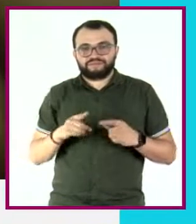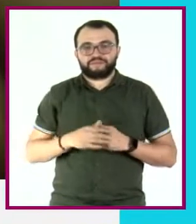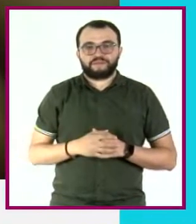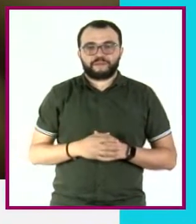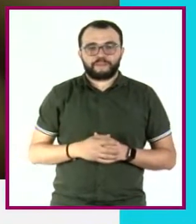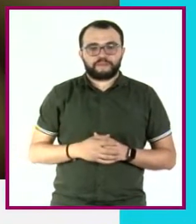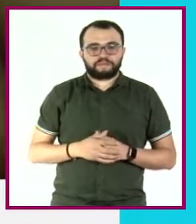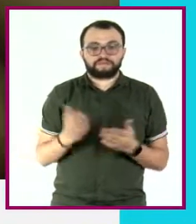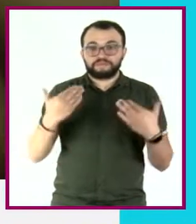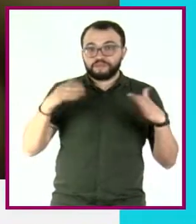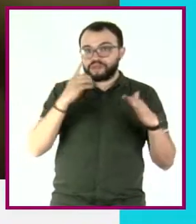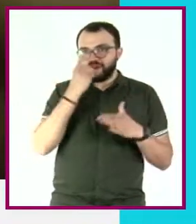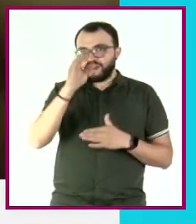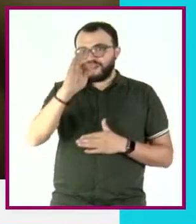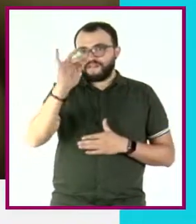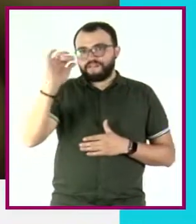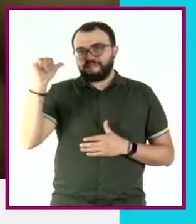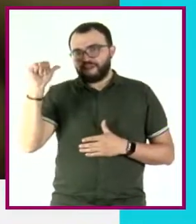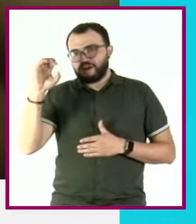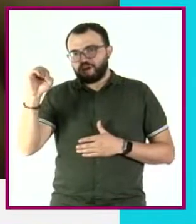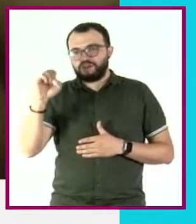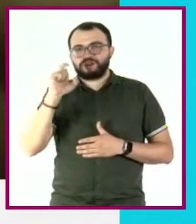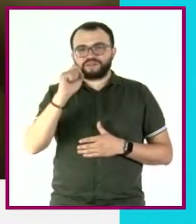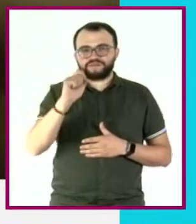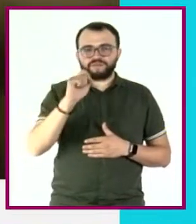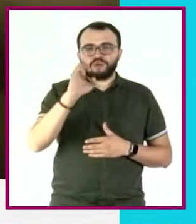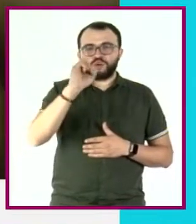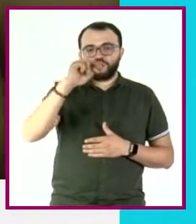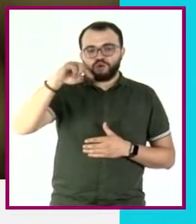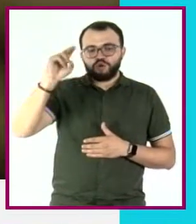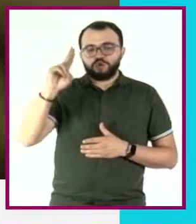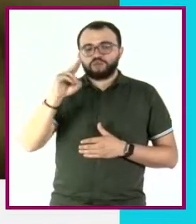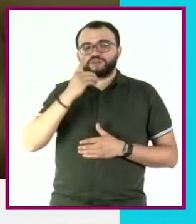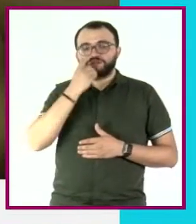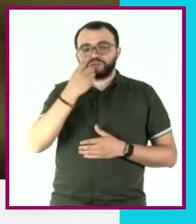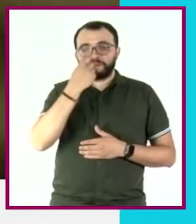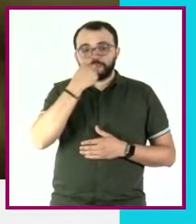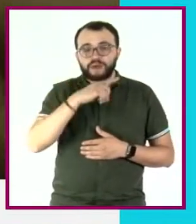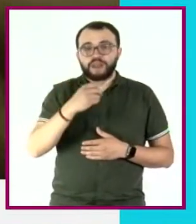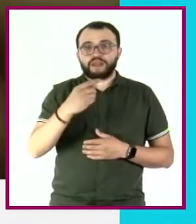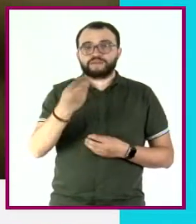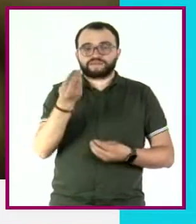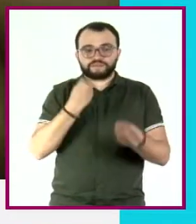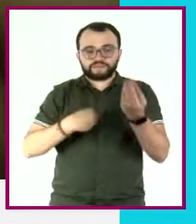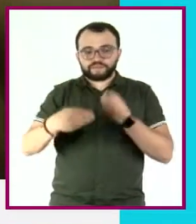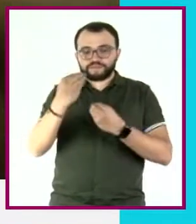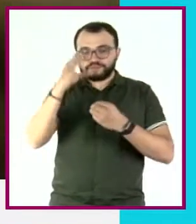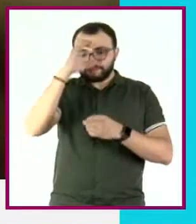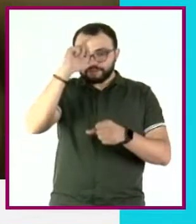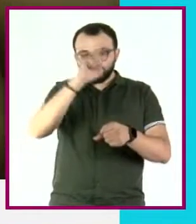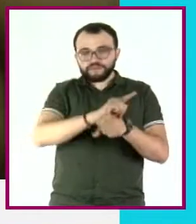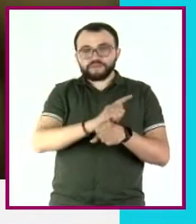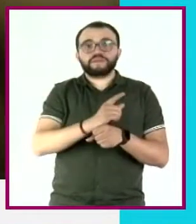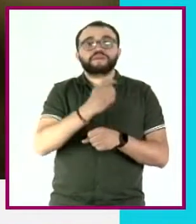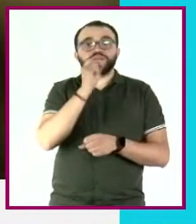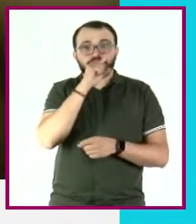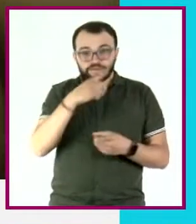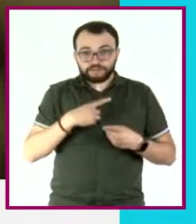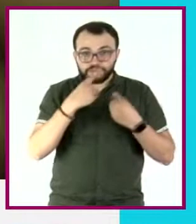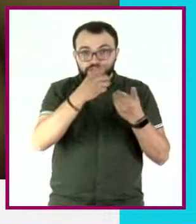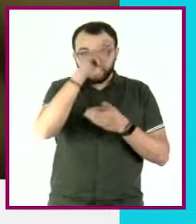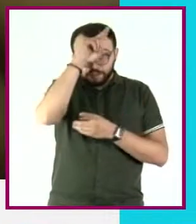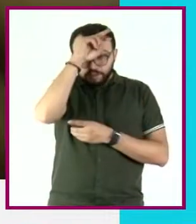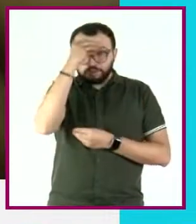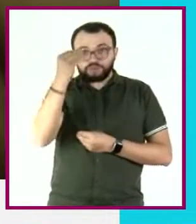Según la FAO, la Organización de las Naciones Unidas para la Alimentación y la Agricultura, los insectos comestibles brindan también muchas ventajas